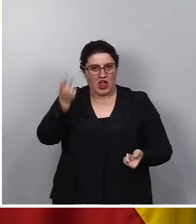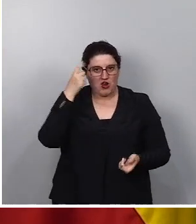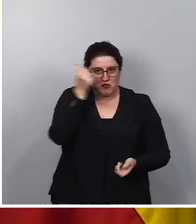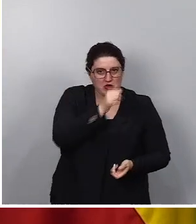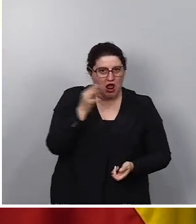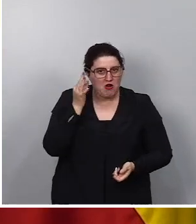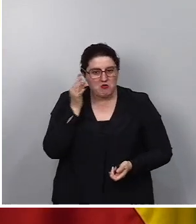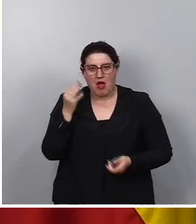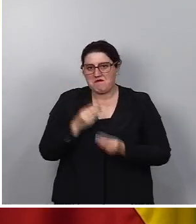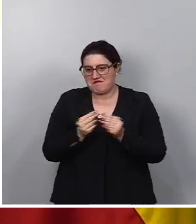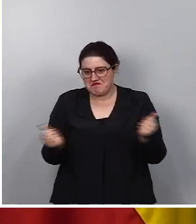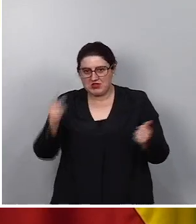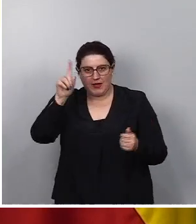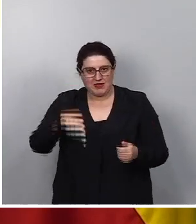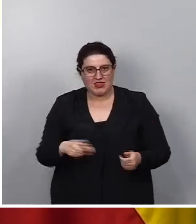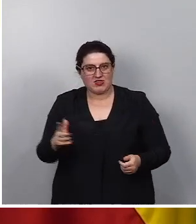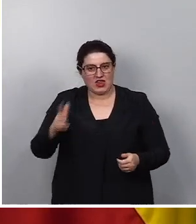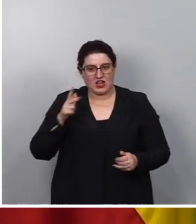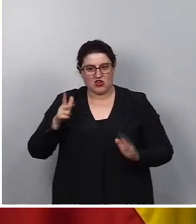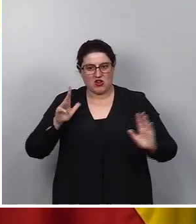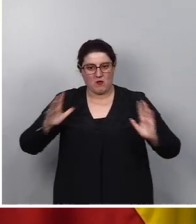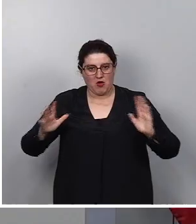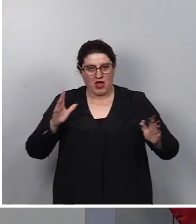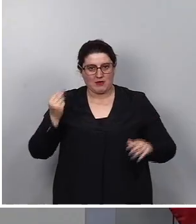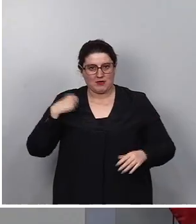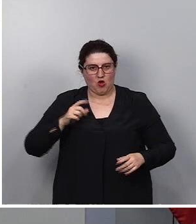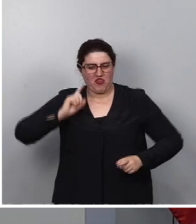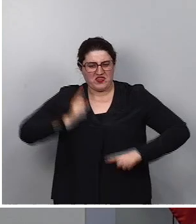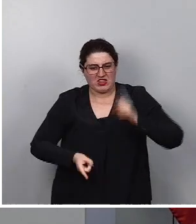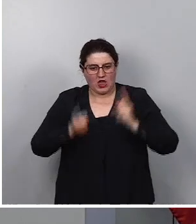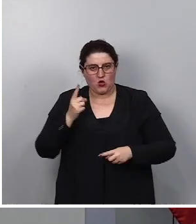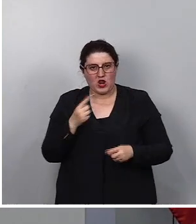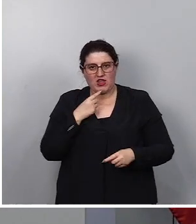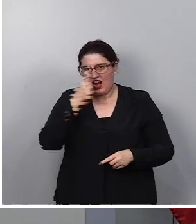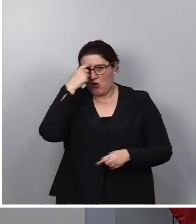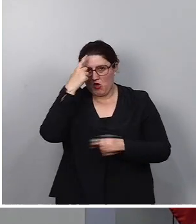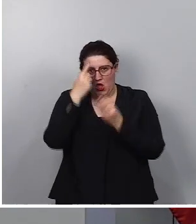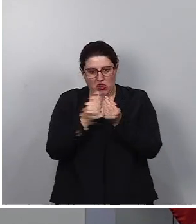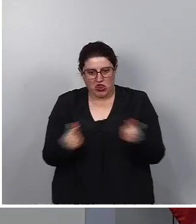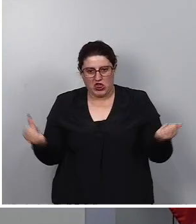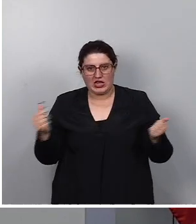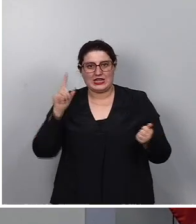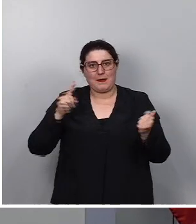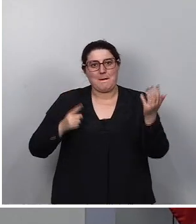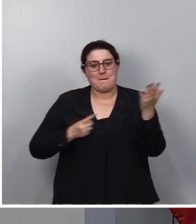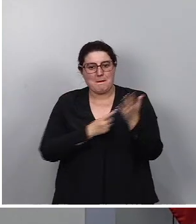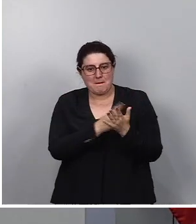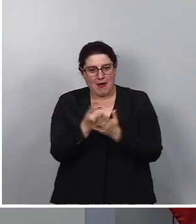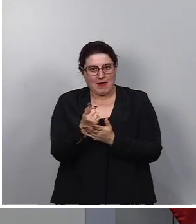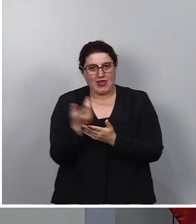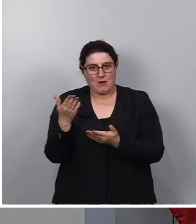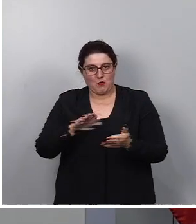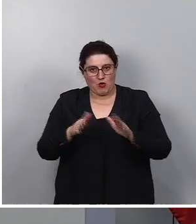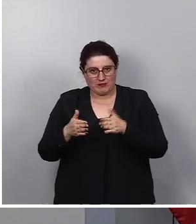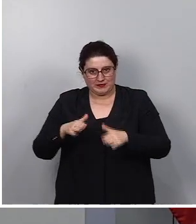la vulneración de los derechos durante los años de la dictadura. Elimina el mapa de fosas, la información